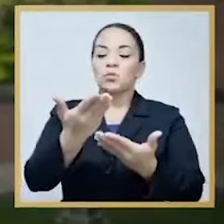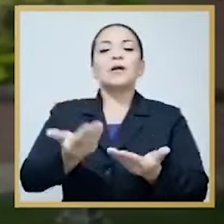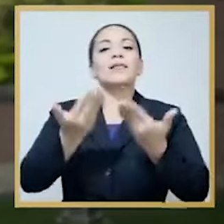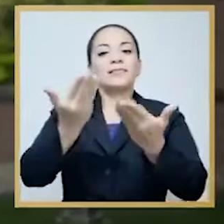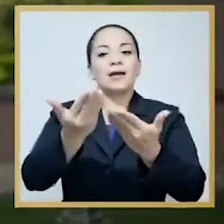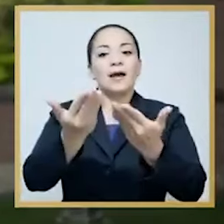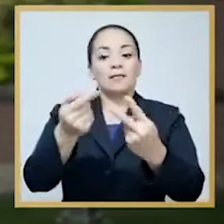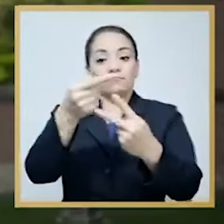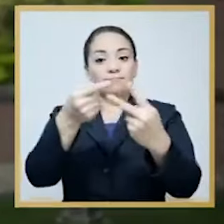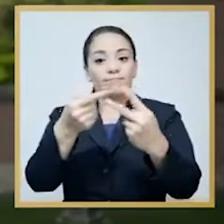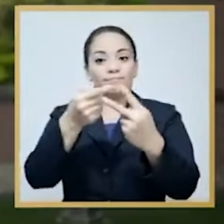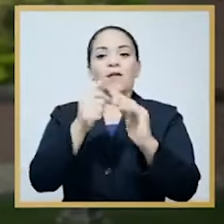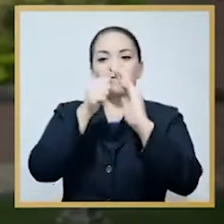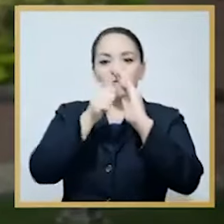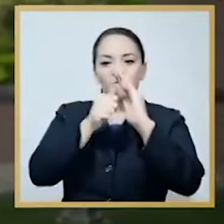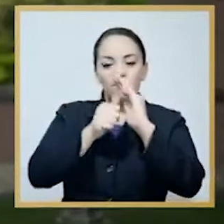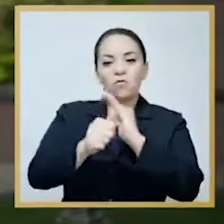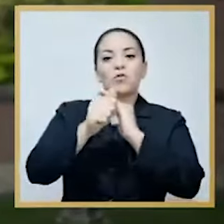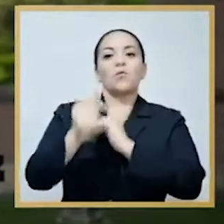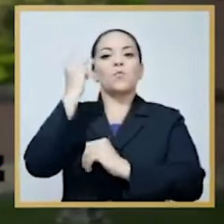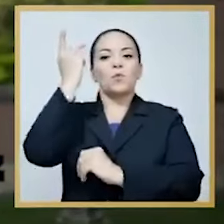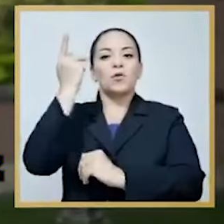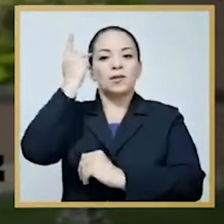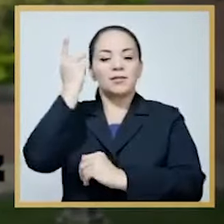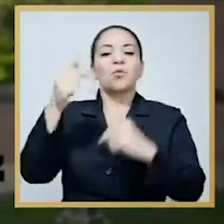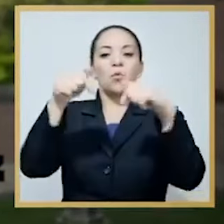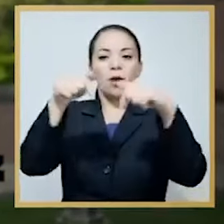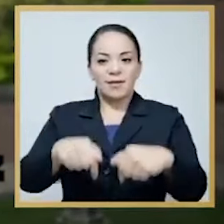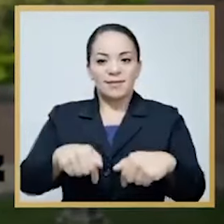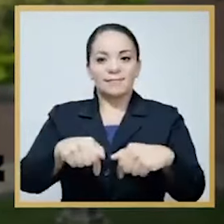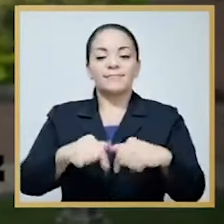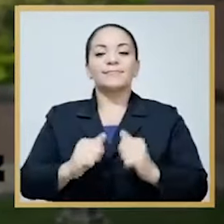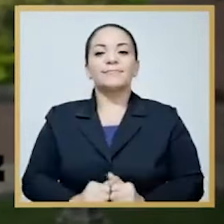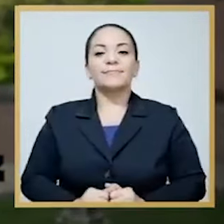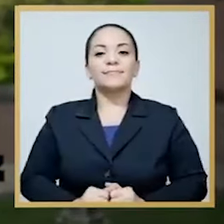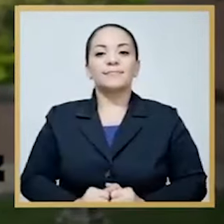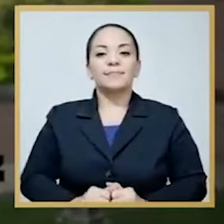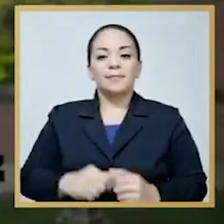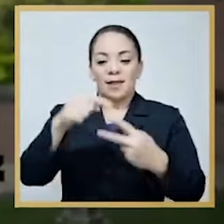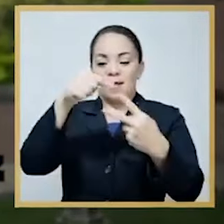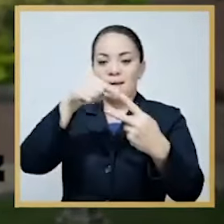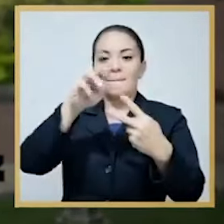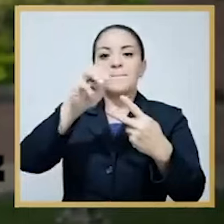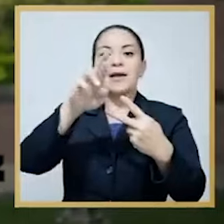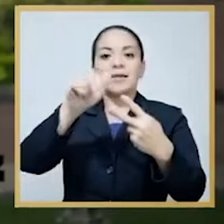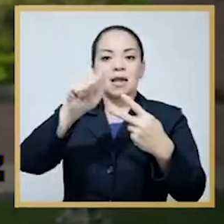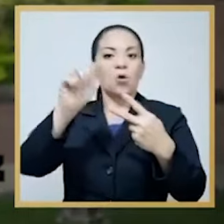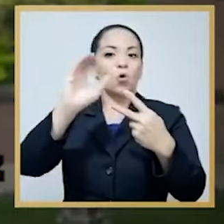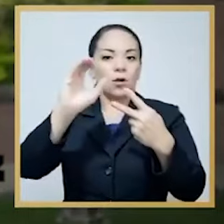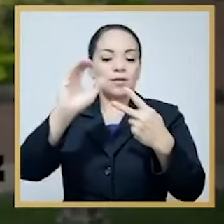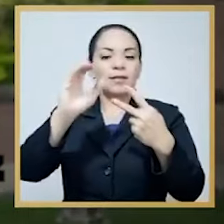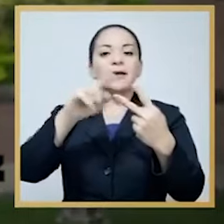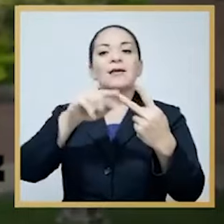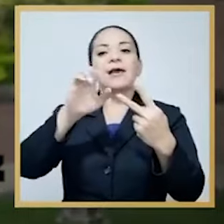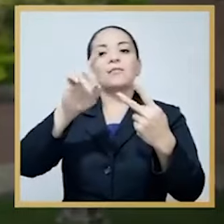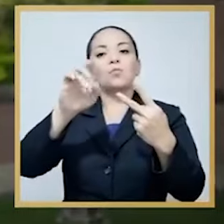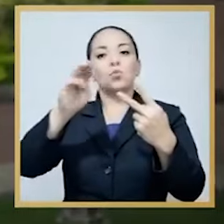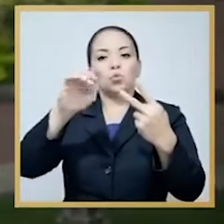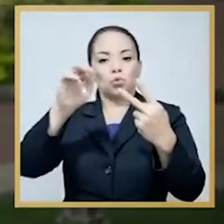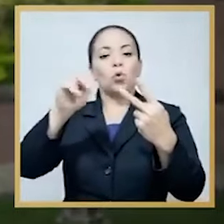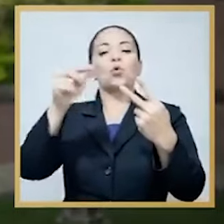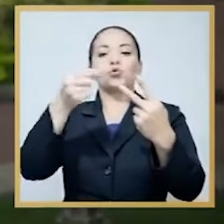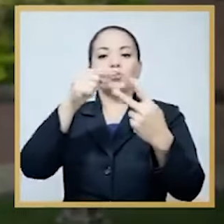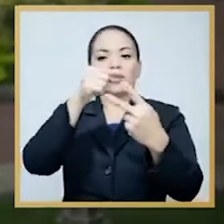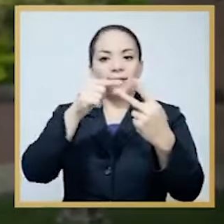asilo político, refugio en Costa Rica, tanto a María Corina Machado como Edmundo González